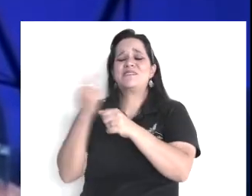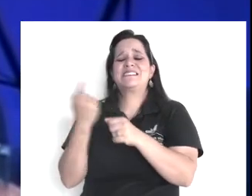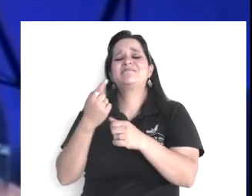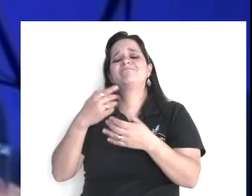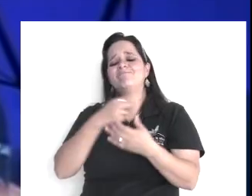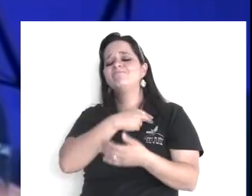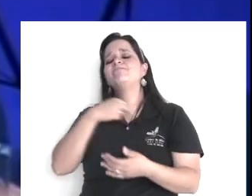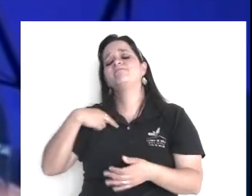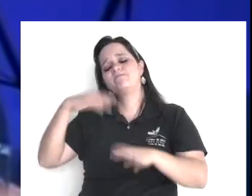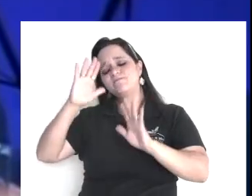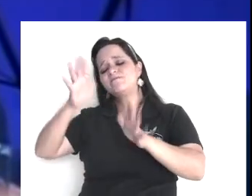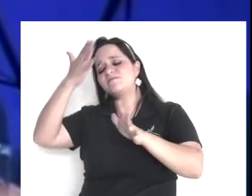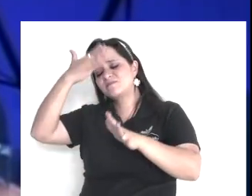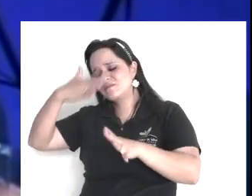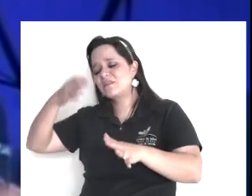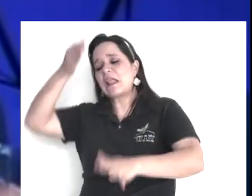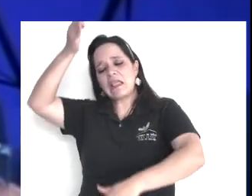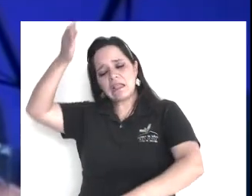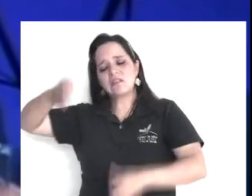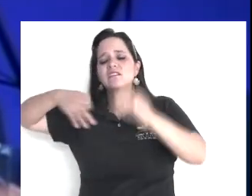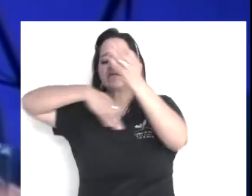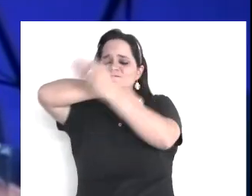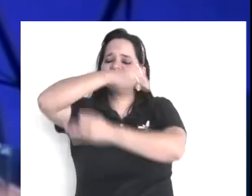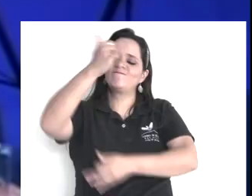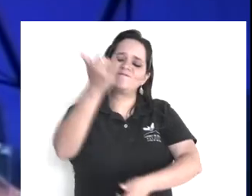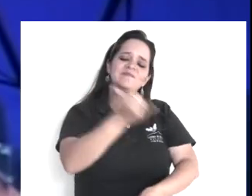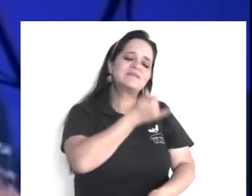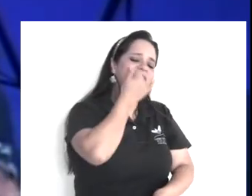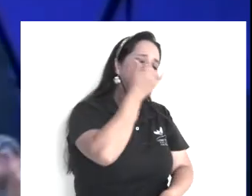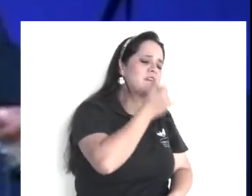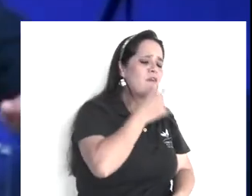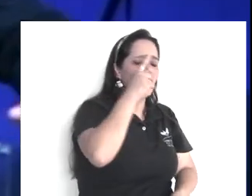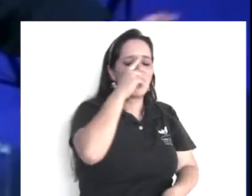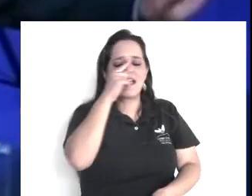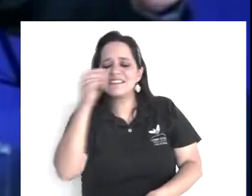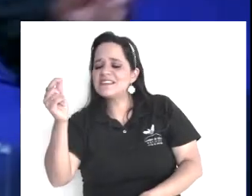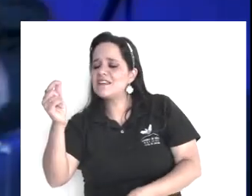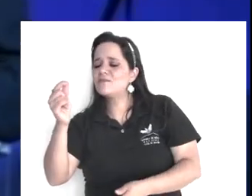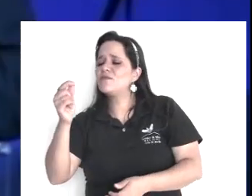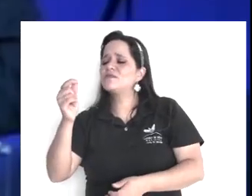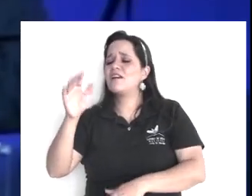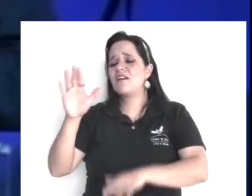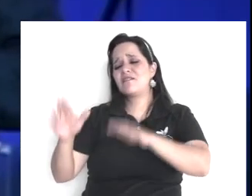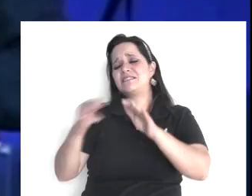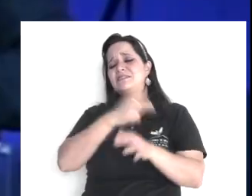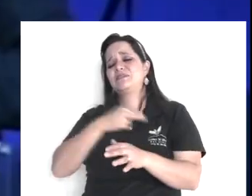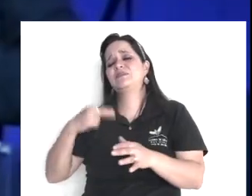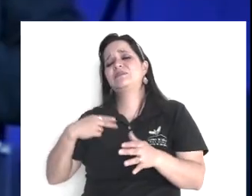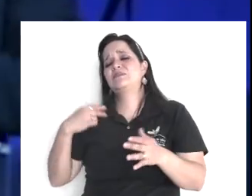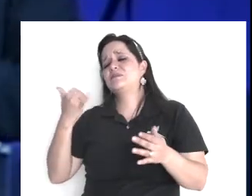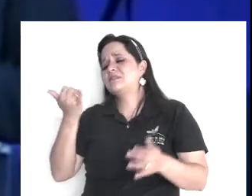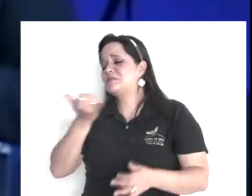hemos, juzgado, según las apariencias, hemos creído, sin investigar, cosas,